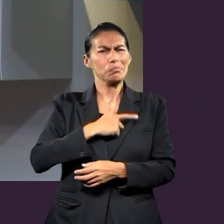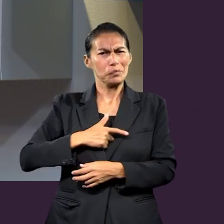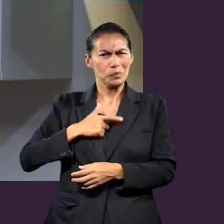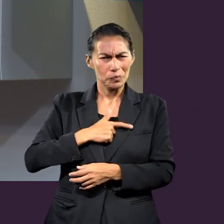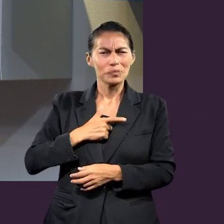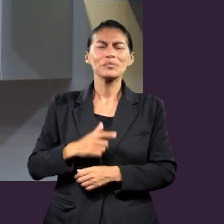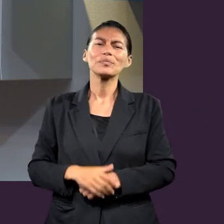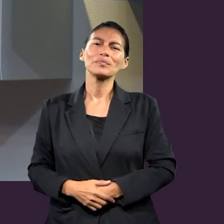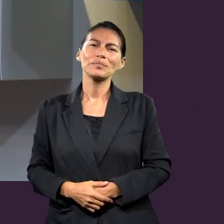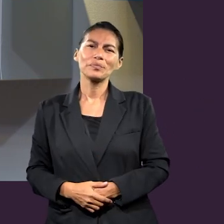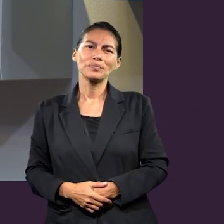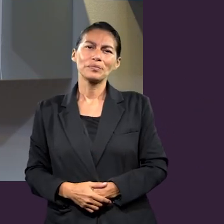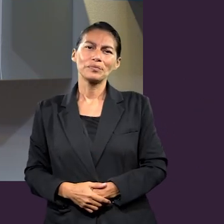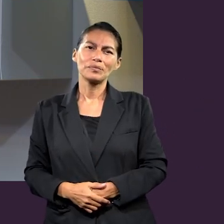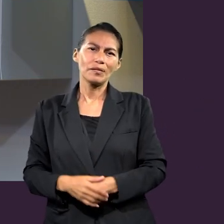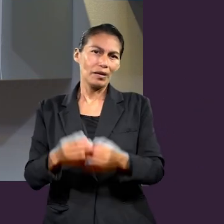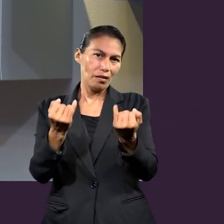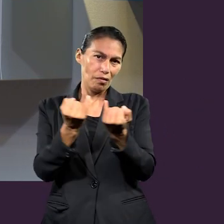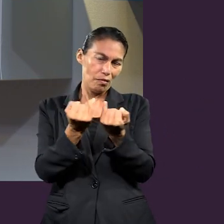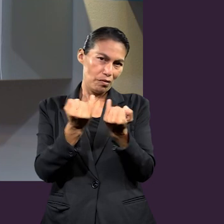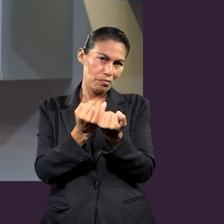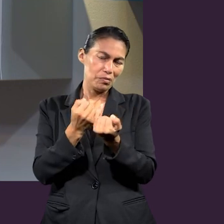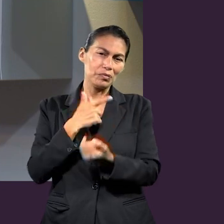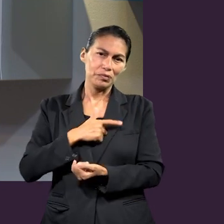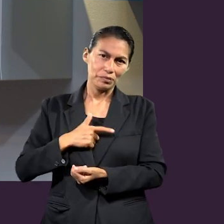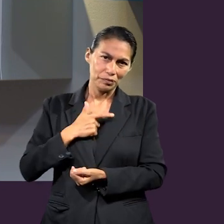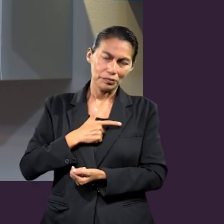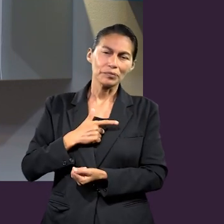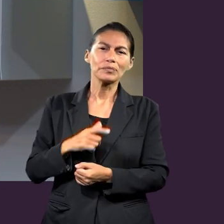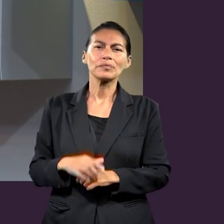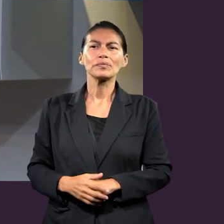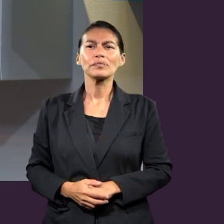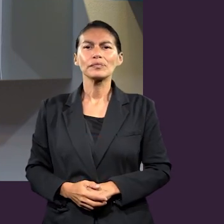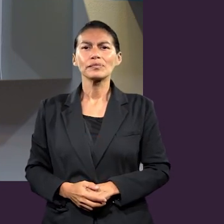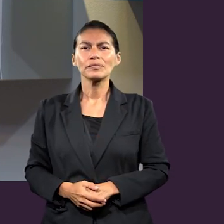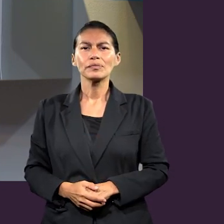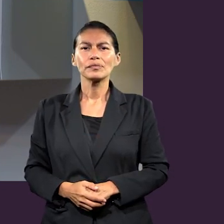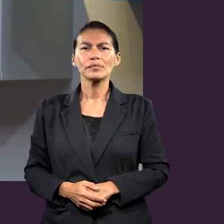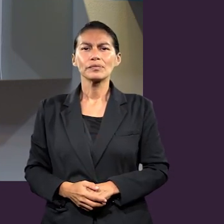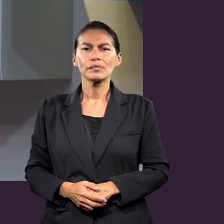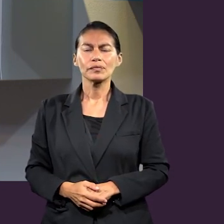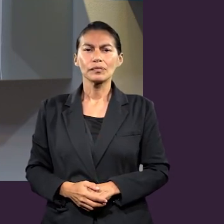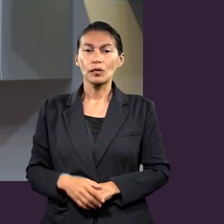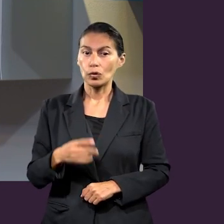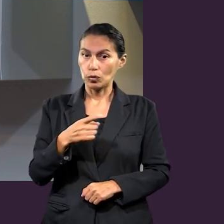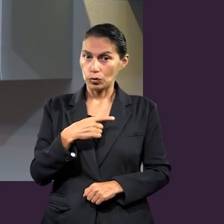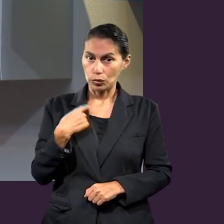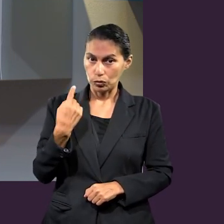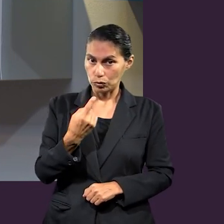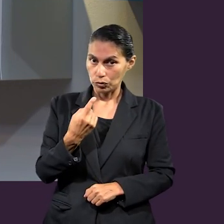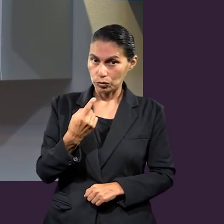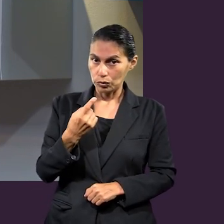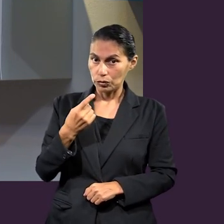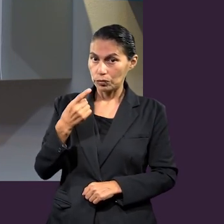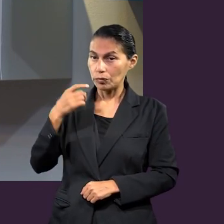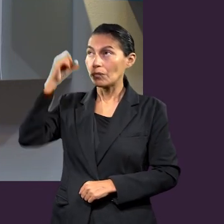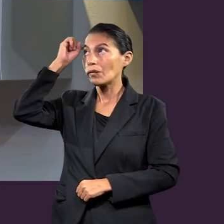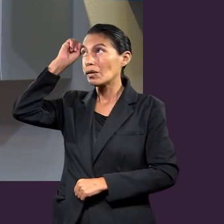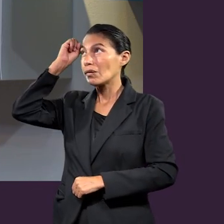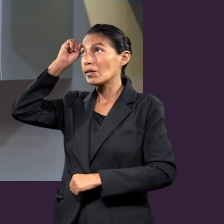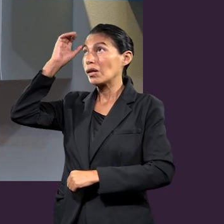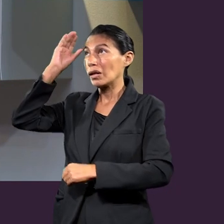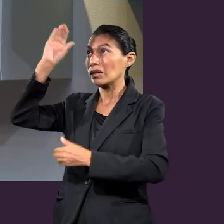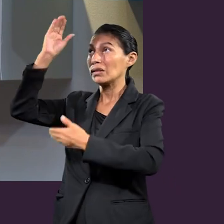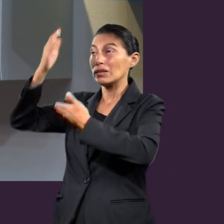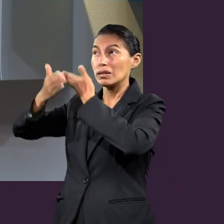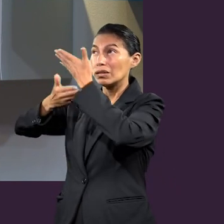dos textos terminen con Jesús. Y una de las cosas que también me llama la atención es que, al